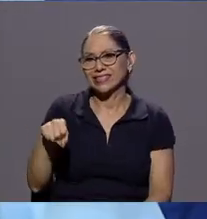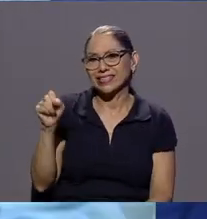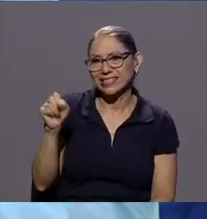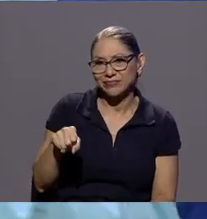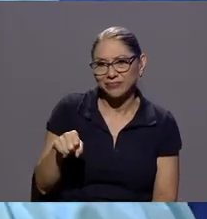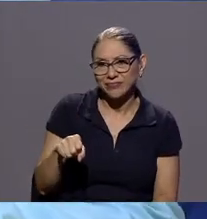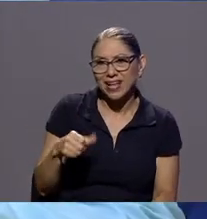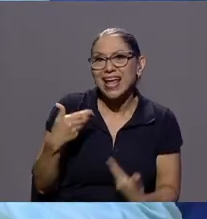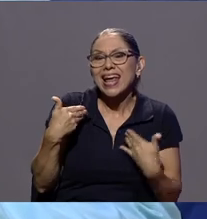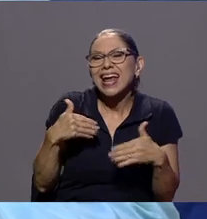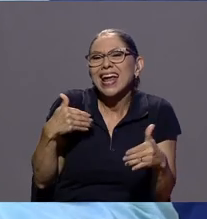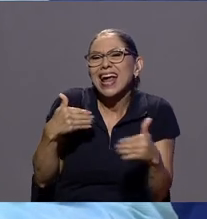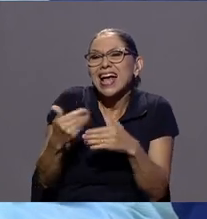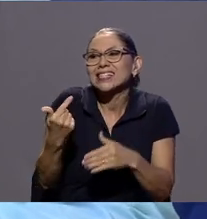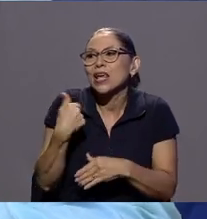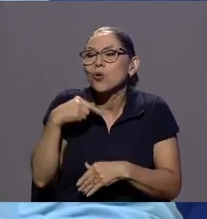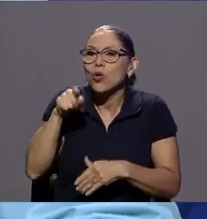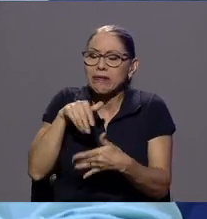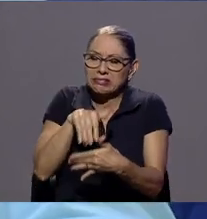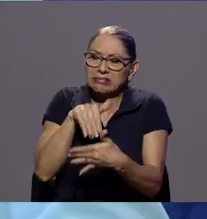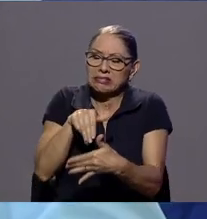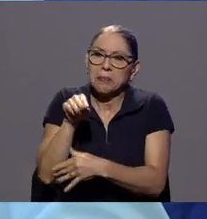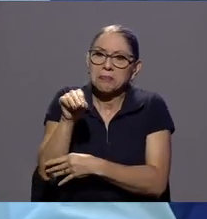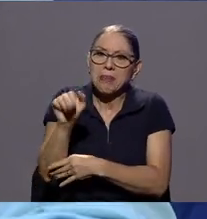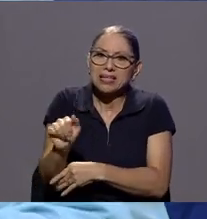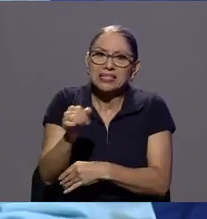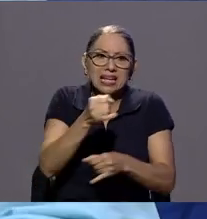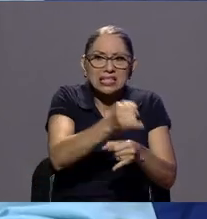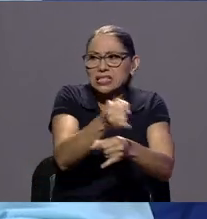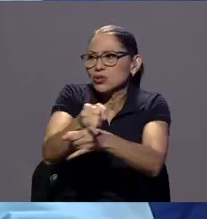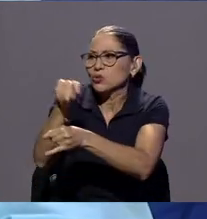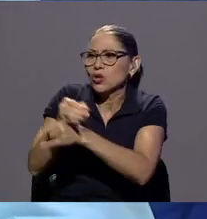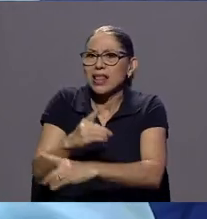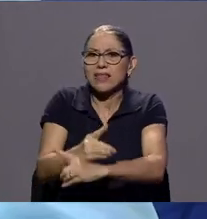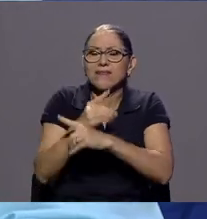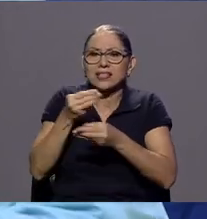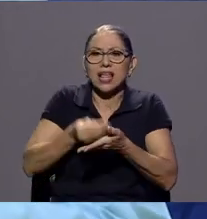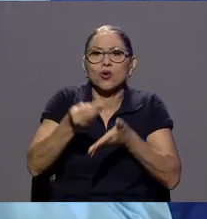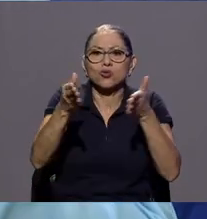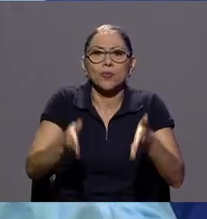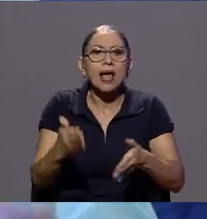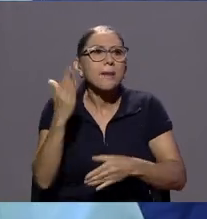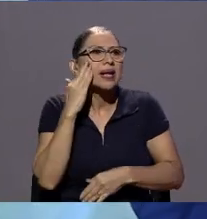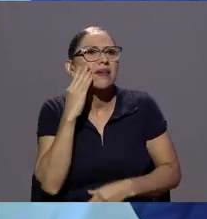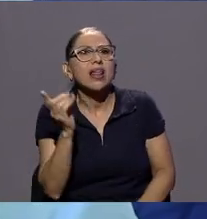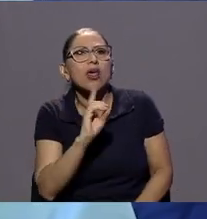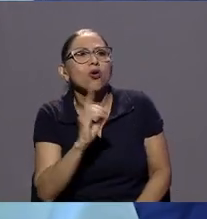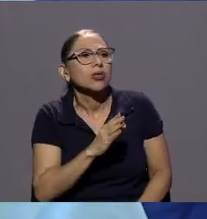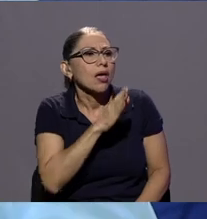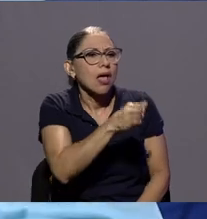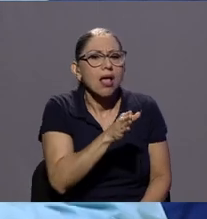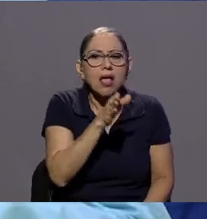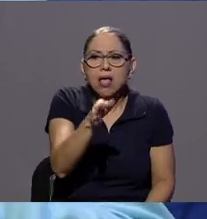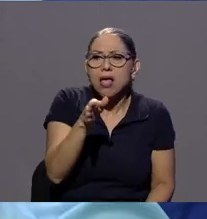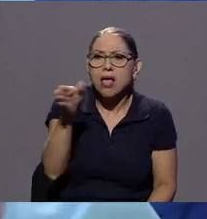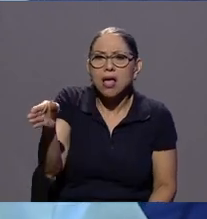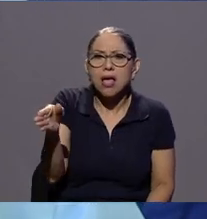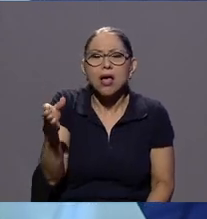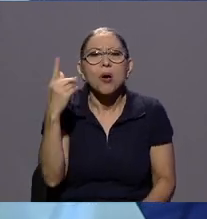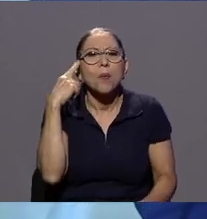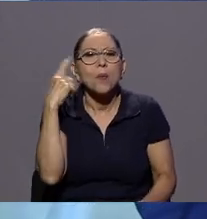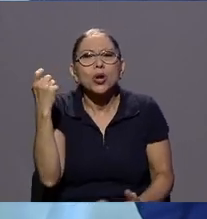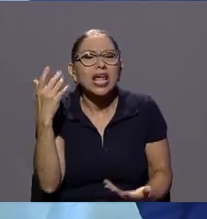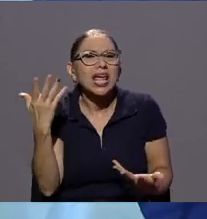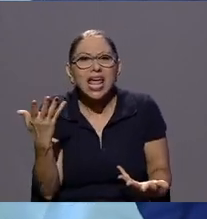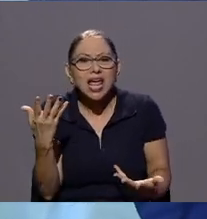en institucionalidad defensa del consumidor para saber a dónde acudir dependiendo del caso porque hay múltiples instituciones múltiples